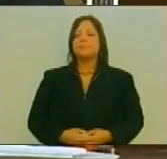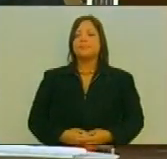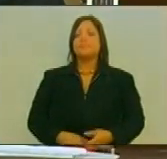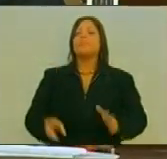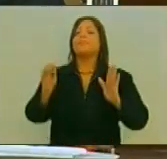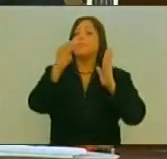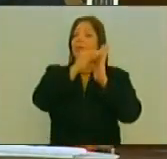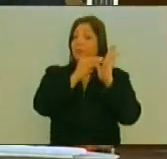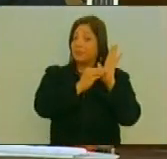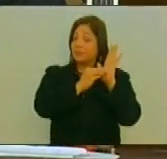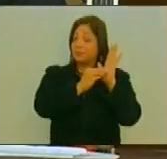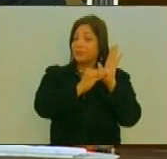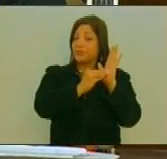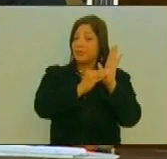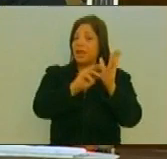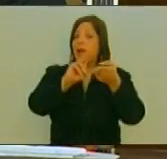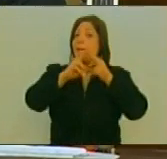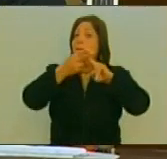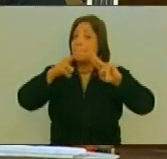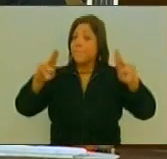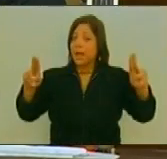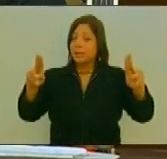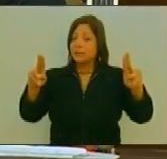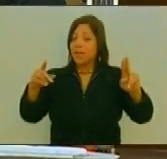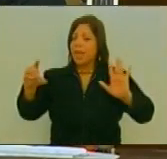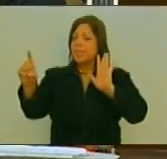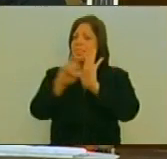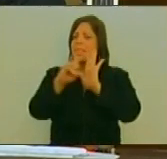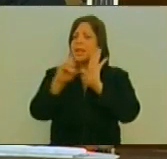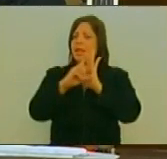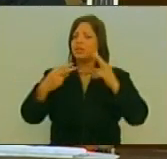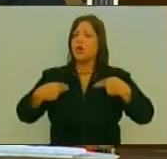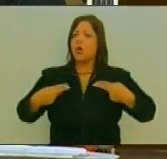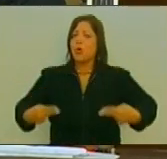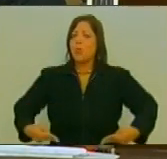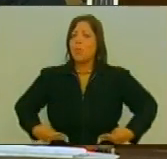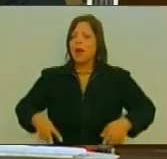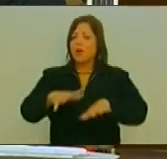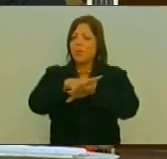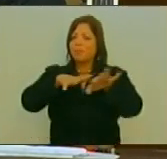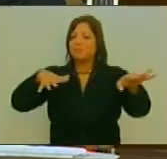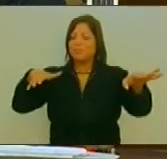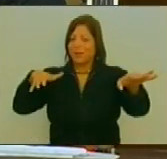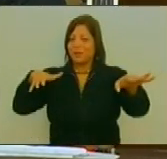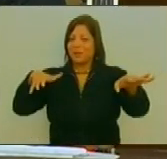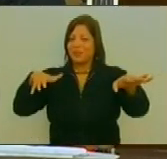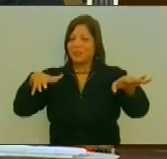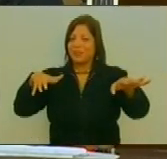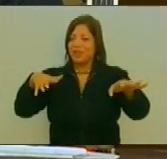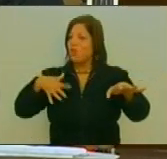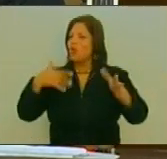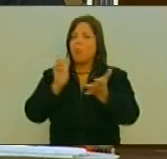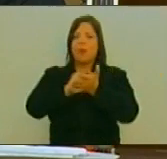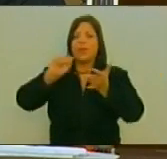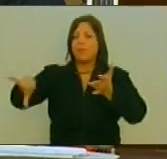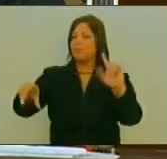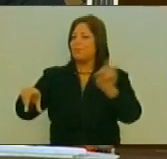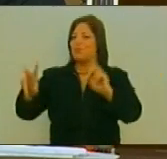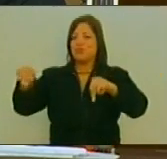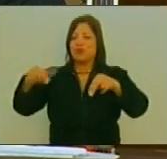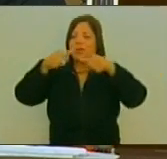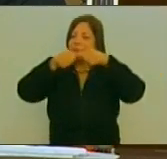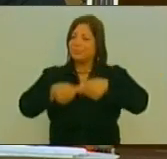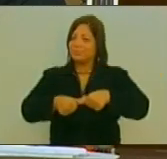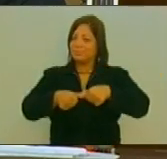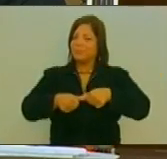Considerando Que la paz Es un derecho Humano Colectivo Inalienable Del pueblo Venezolano